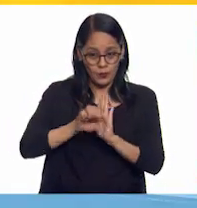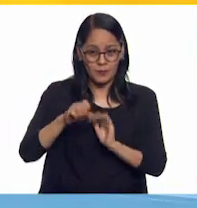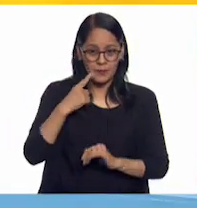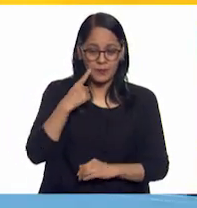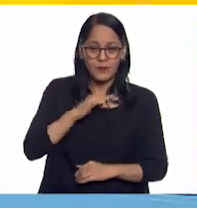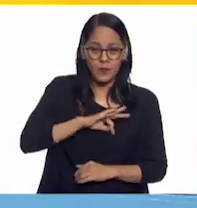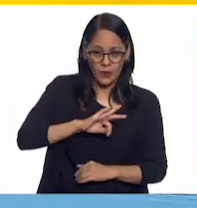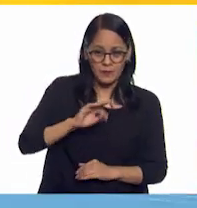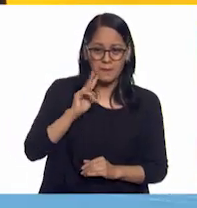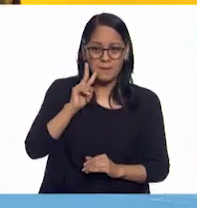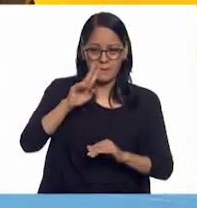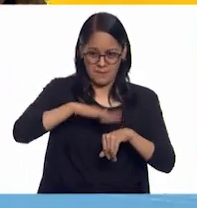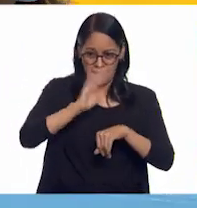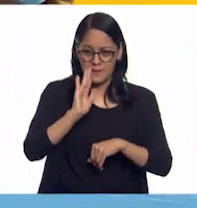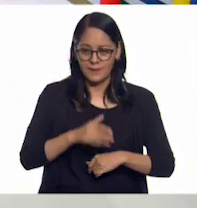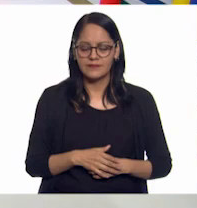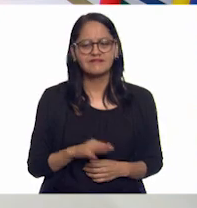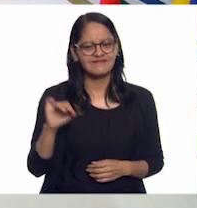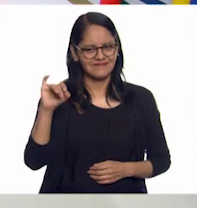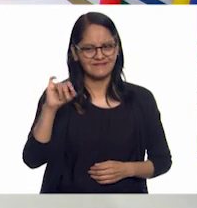Ah, perfecto. ver, vamos a ver, vamos a ver.